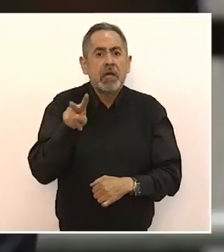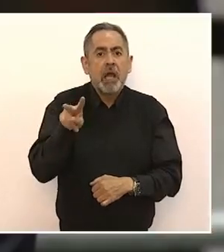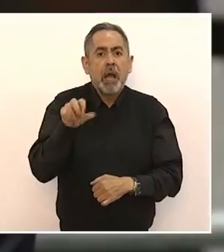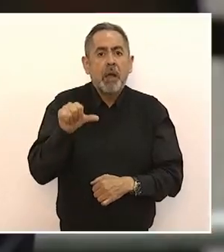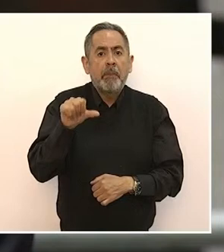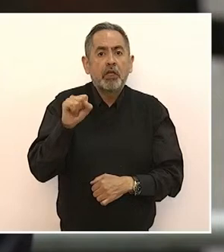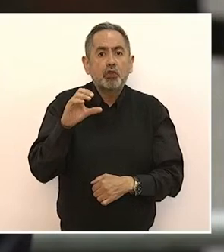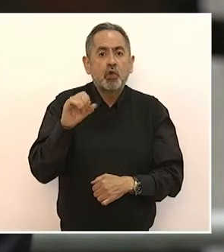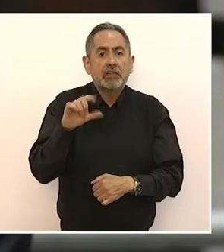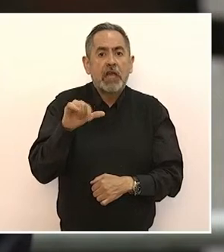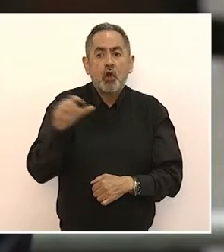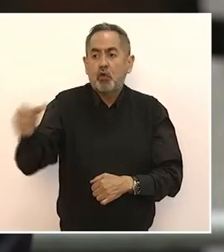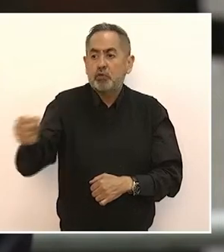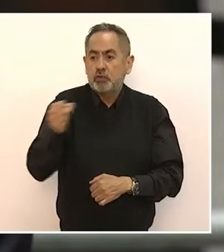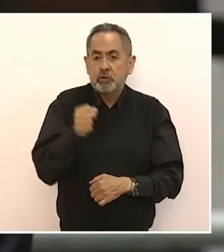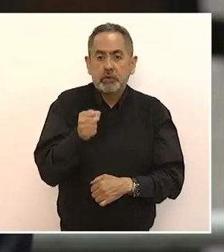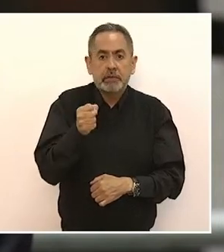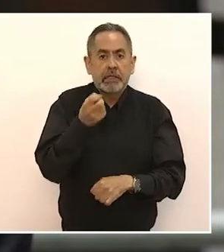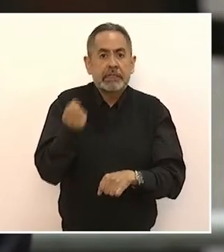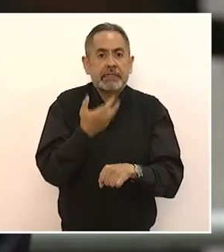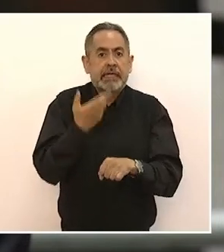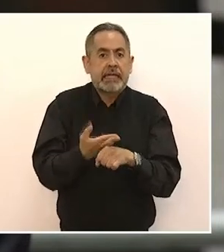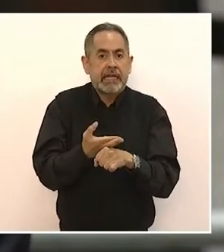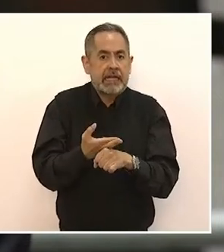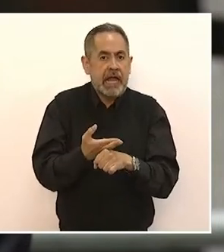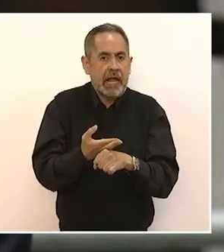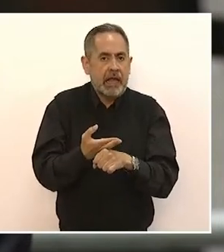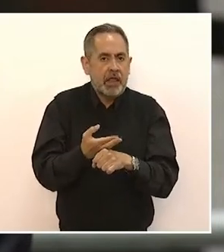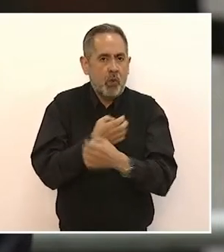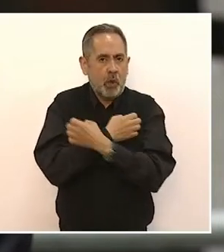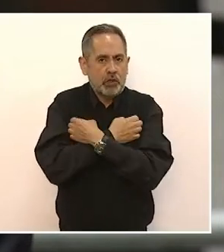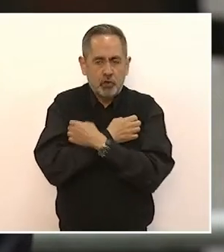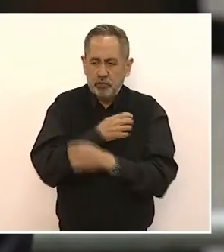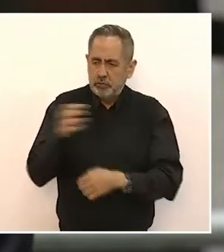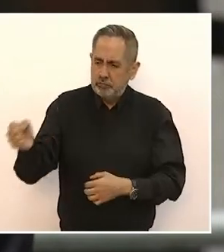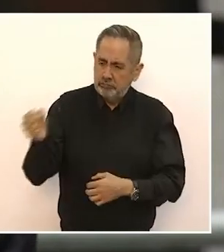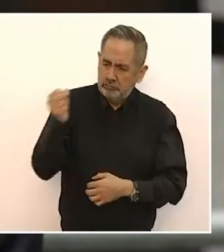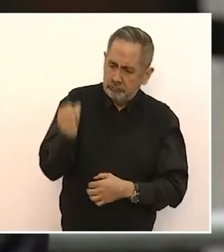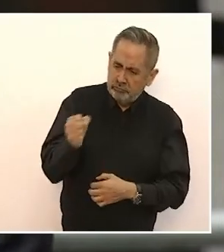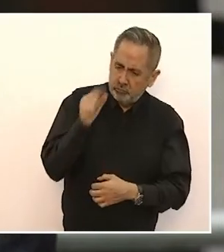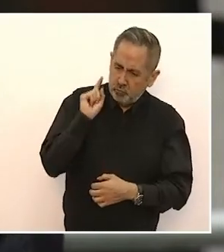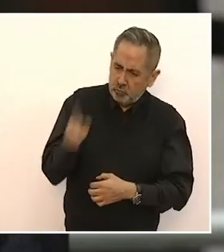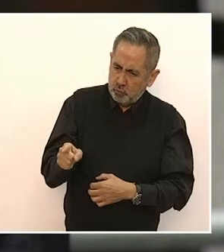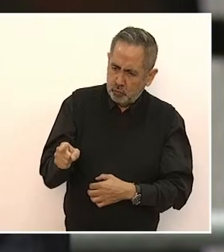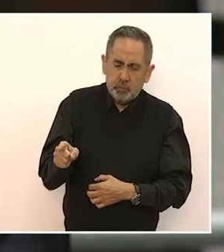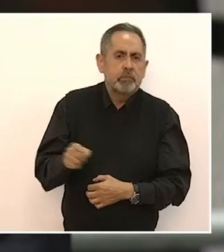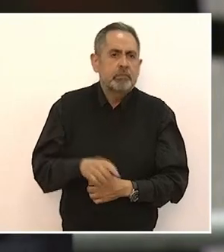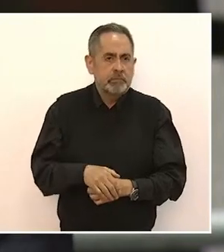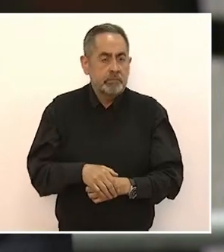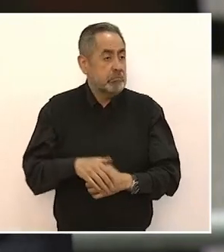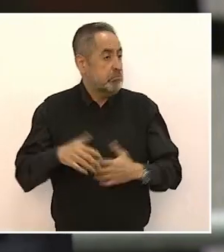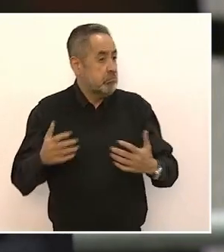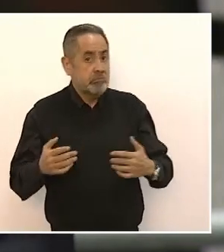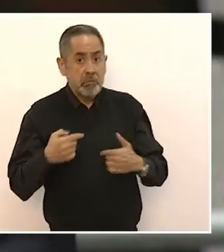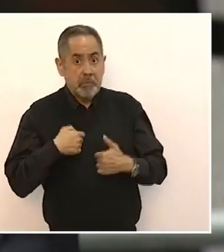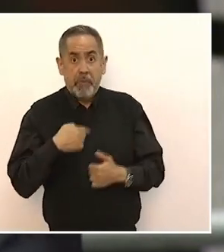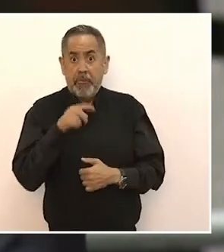la Secretaría de Educación. Y Vasconcelos,